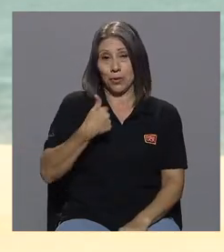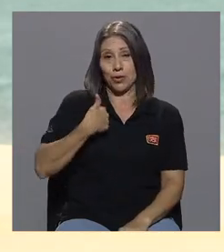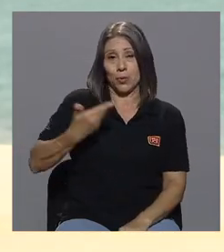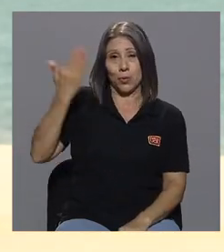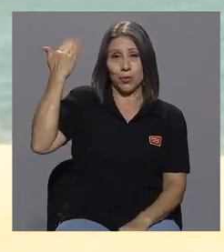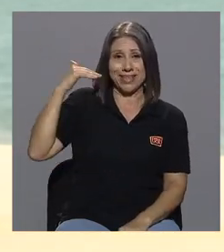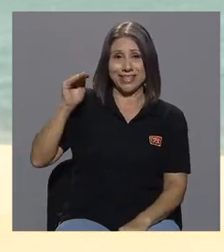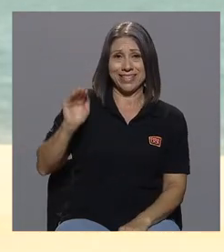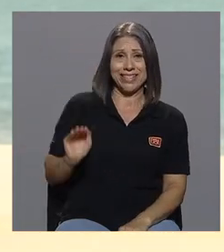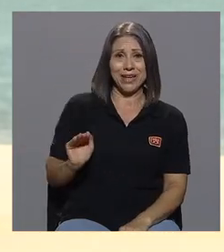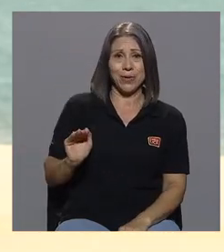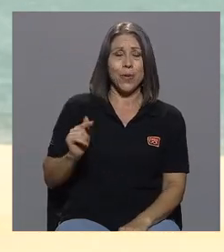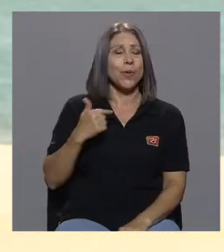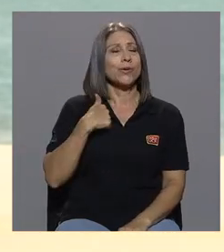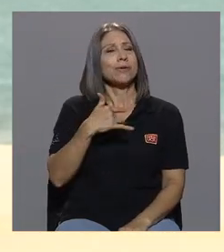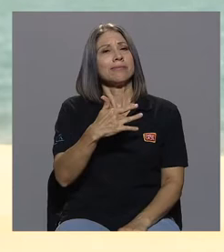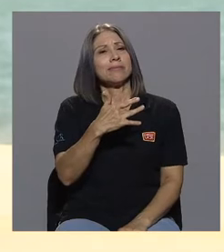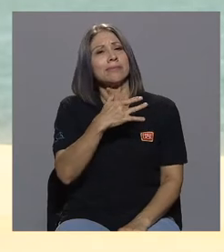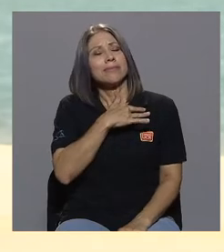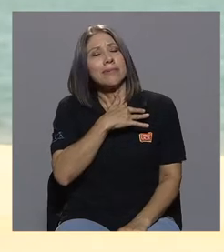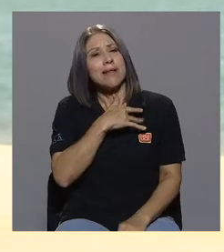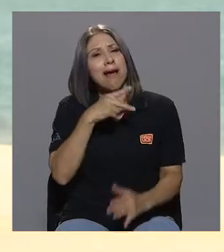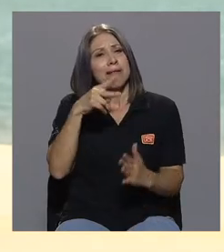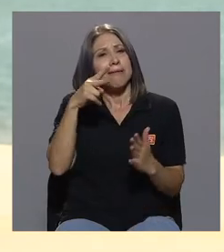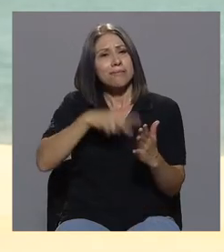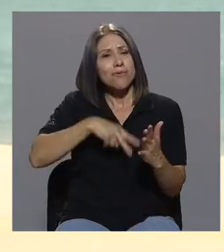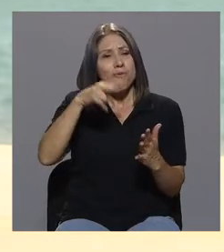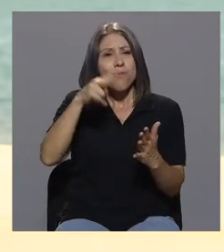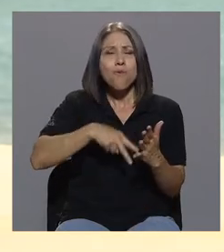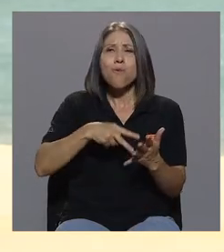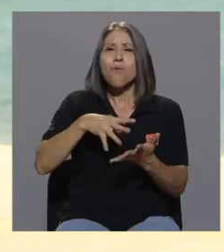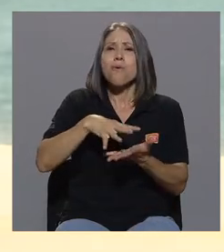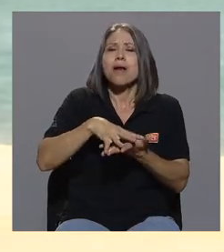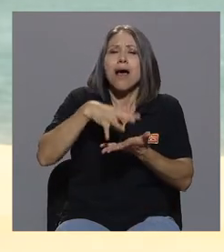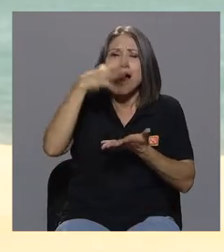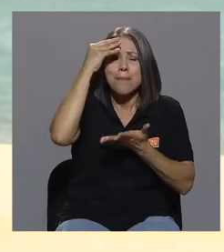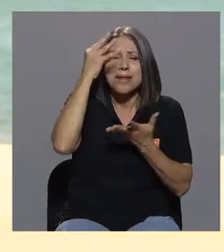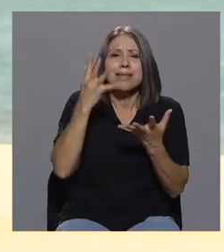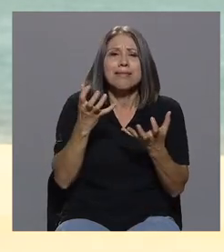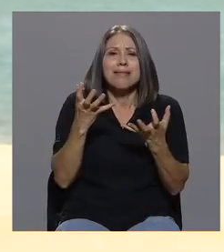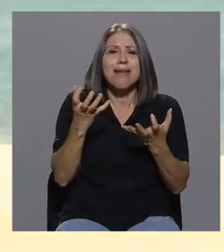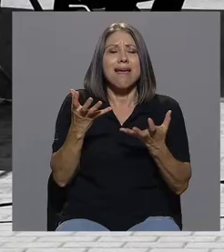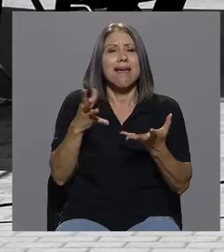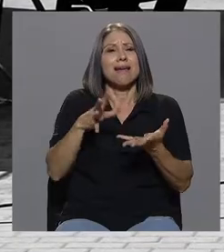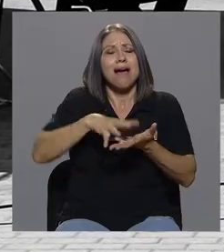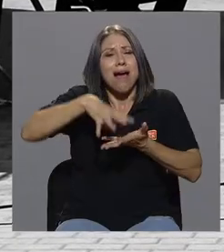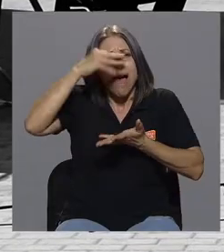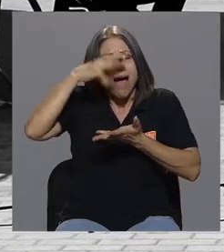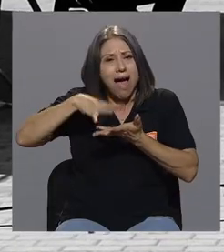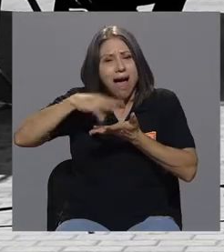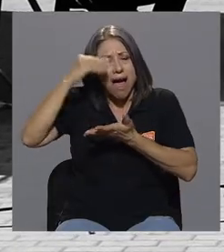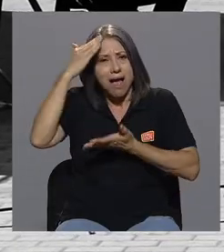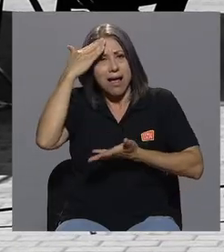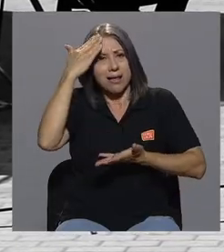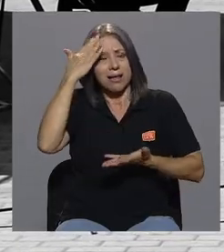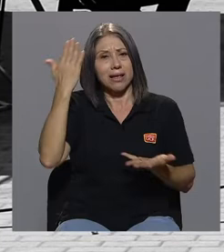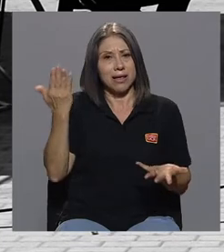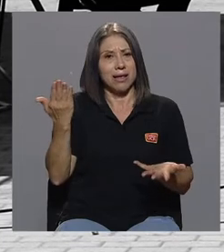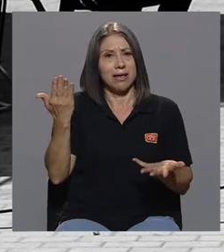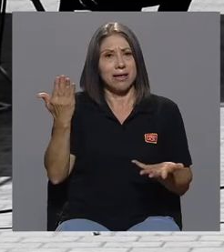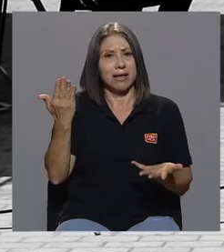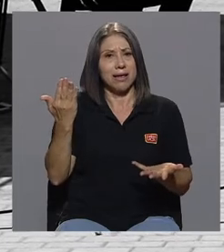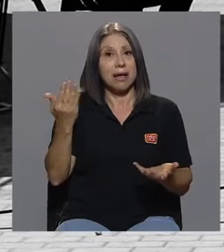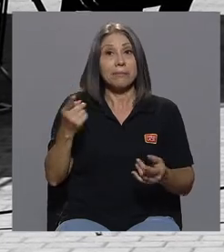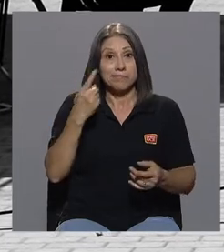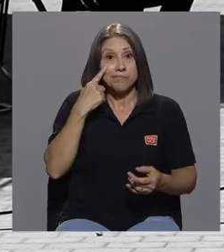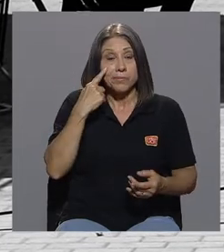atraído por la lectura, por aprender, por adquirir conocimientos. No me lo vas a creer, pero